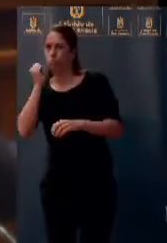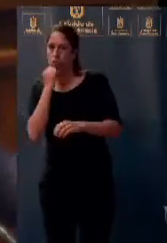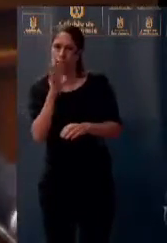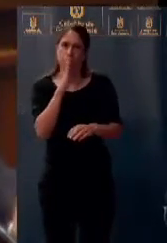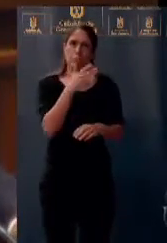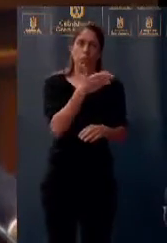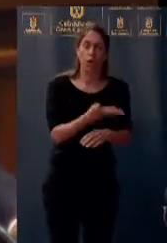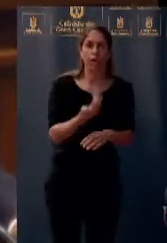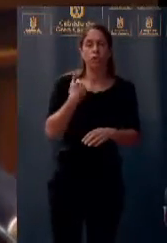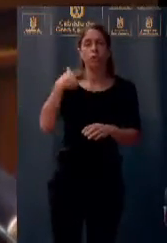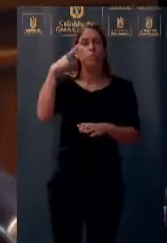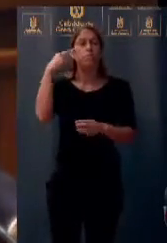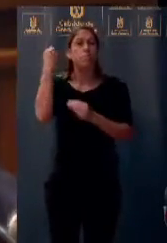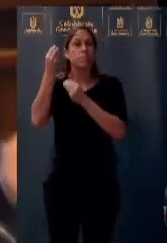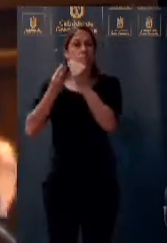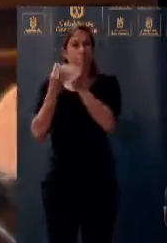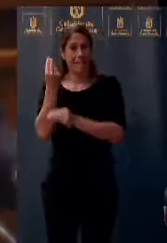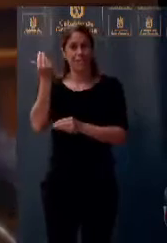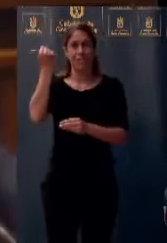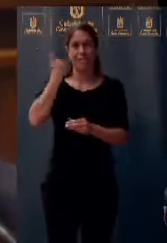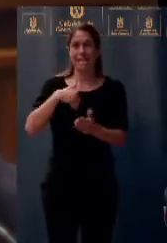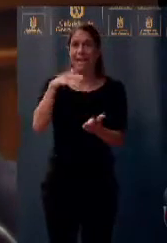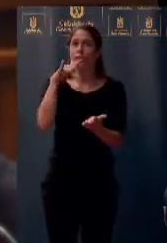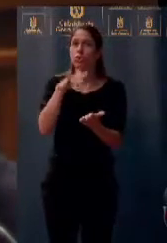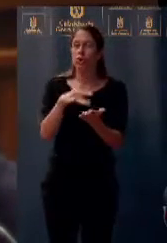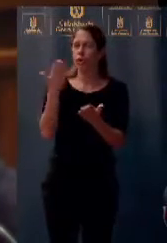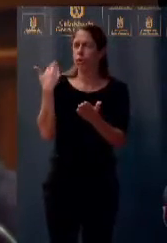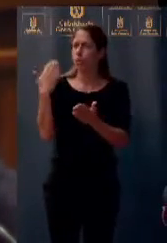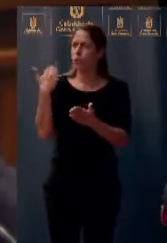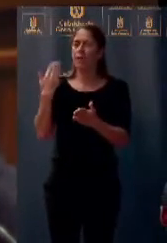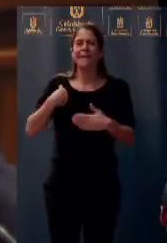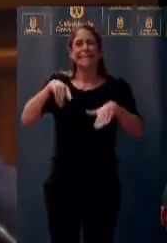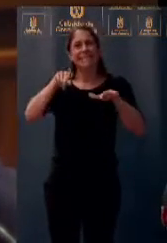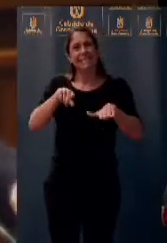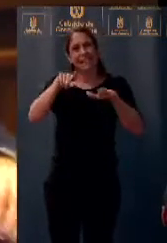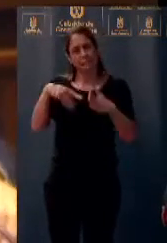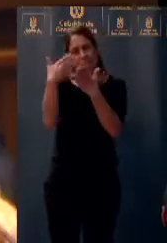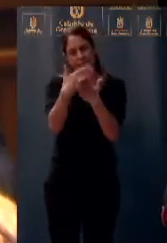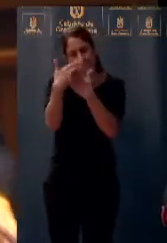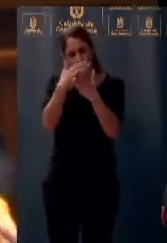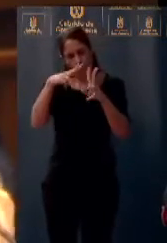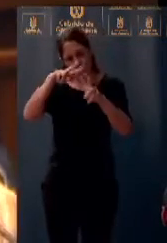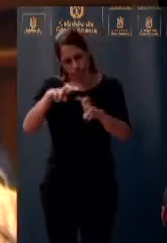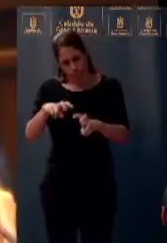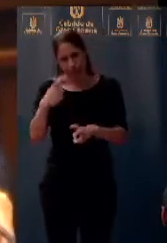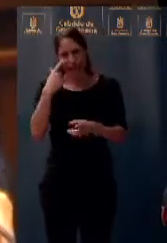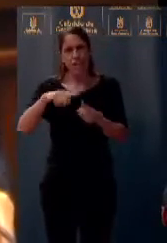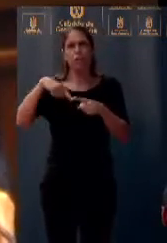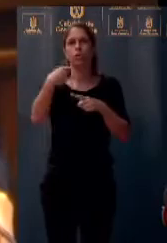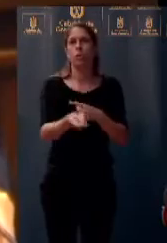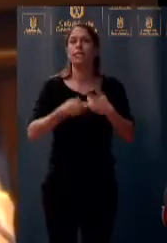Creo que se le han dicho, al menos si me lo afirman ellos, que se va estudiando en tres meses la... En fin, cuáles son las consecuencias de esta reordenación,